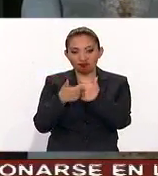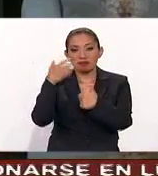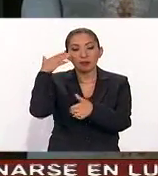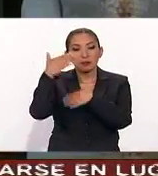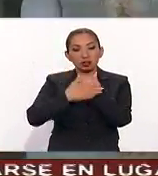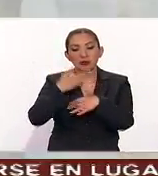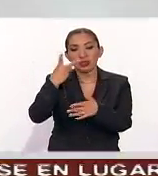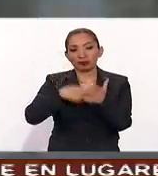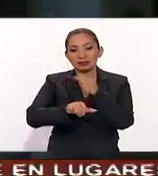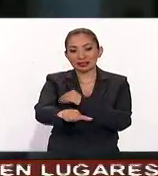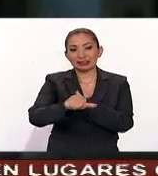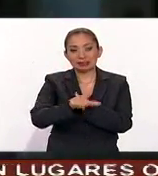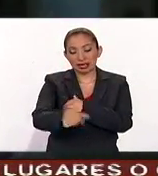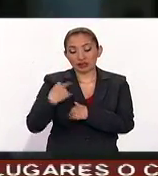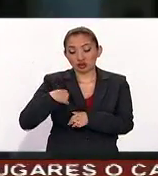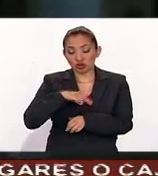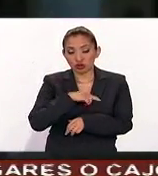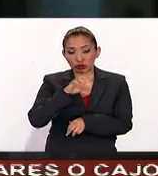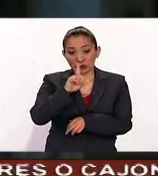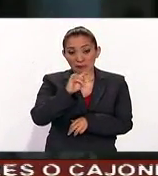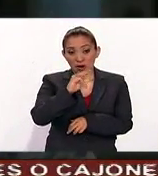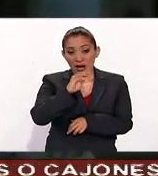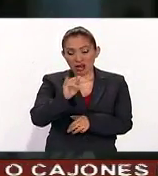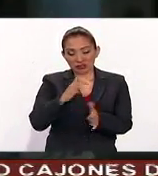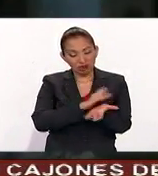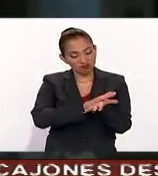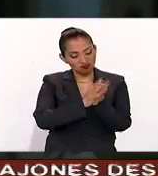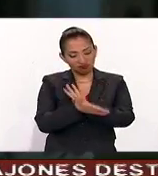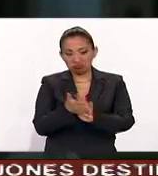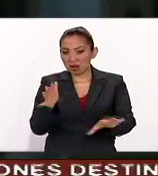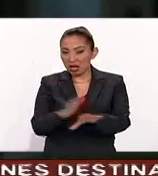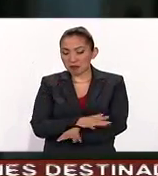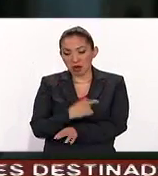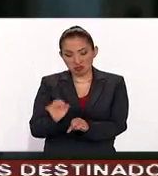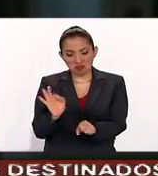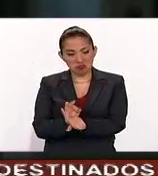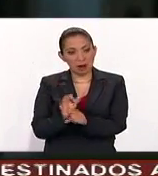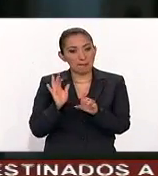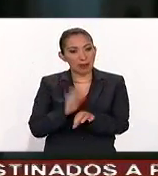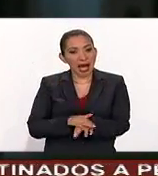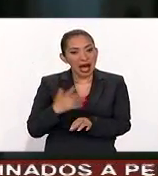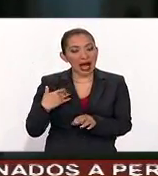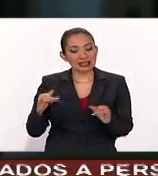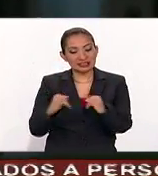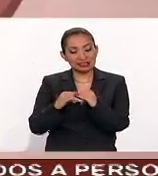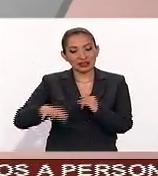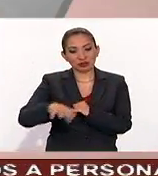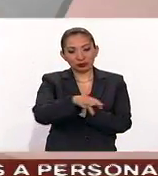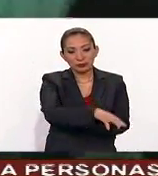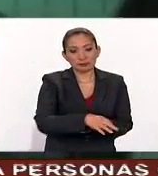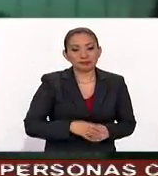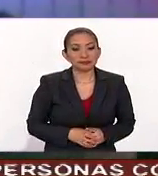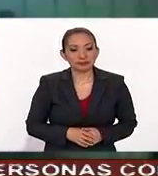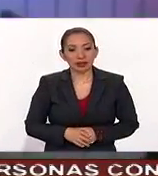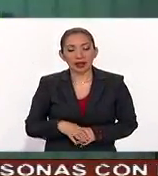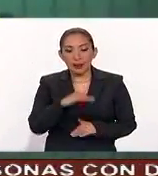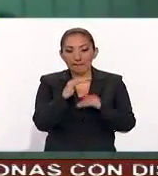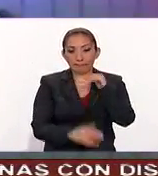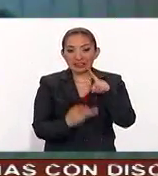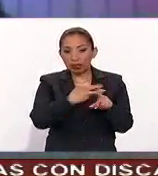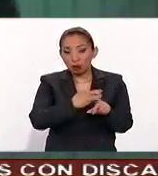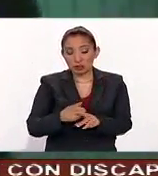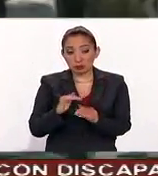2016. Nuestra democracia evolucionó y se fortalecieron nuestras instituciones. Bajan